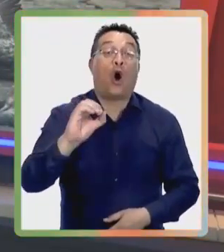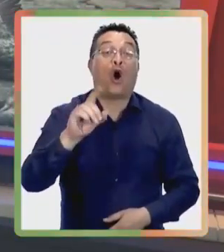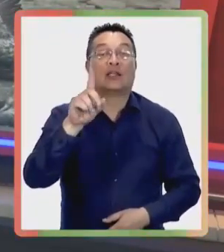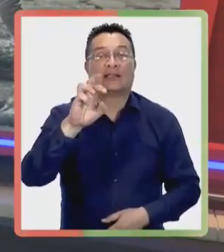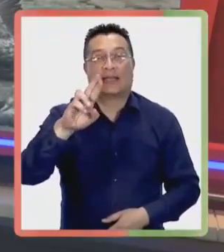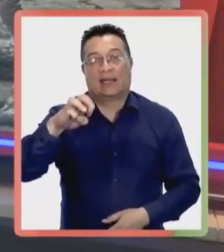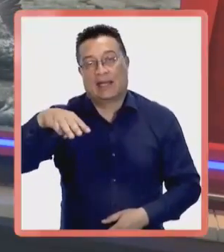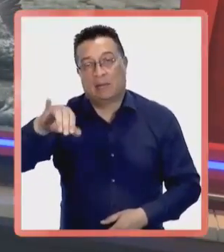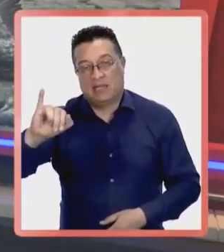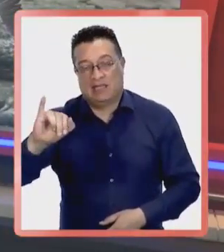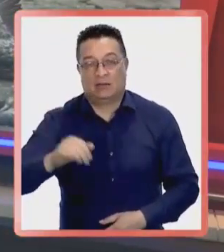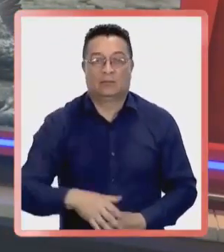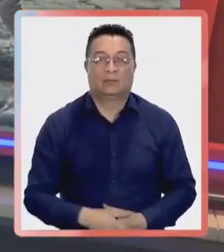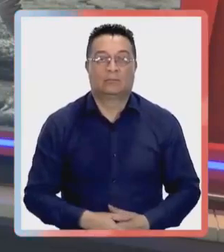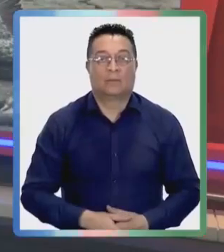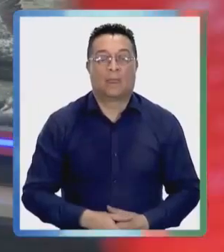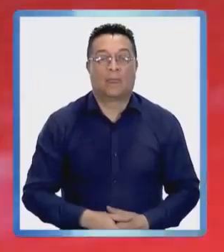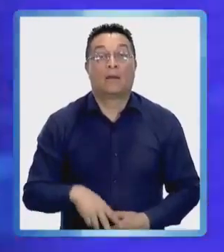Ceremi de Salud respectivo.